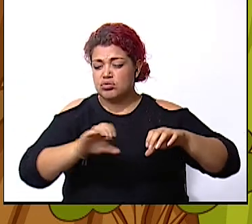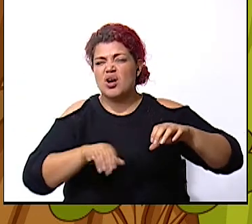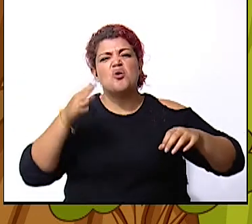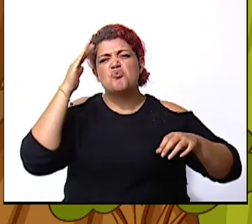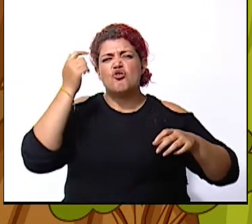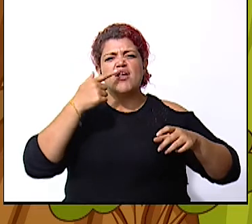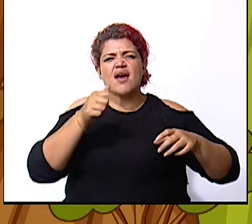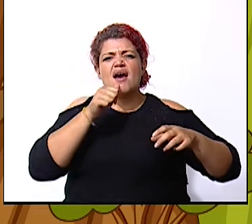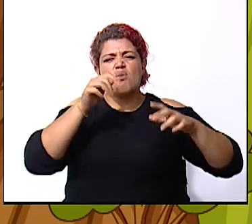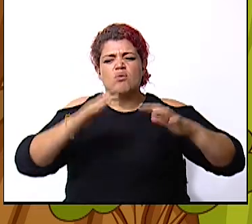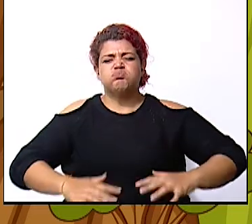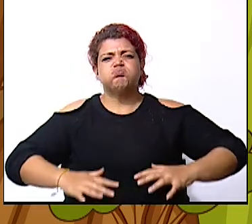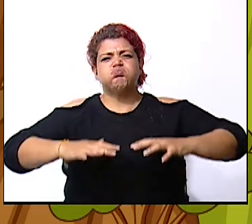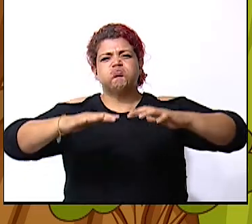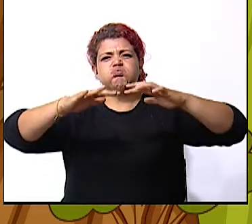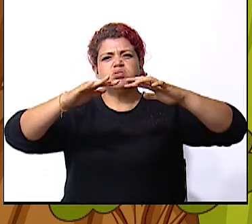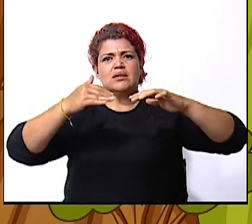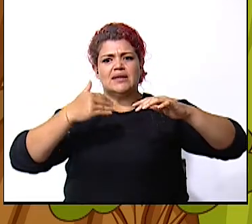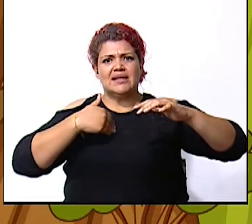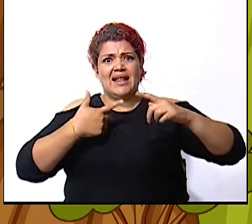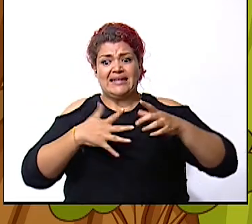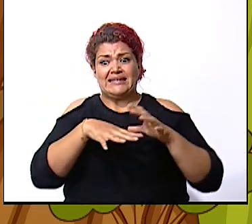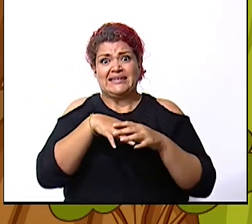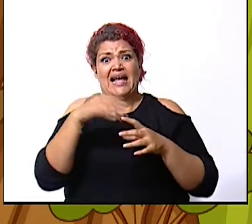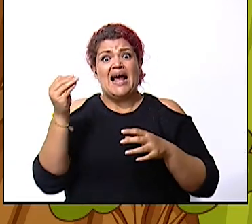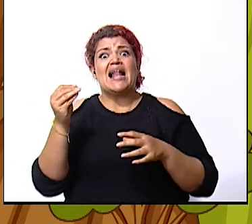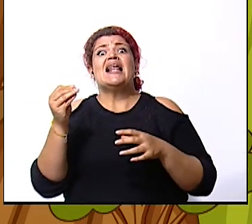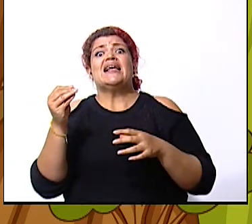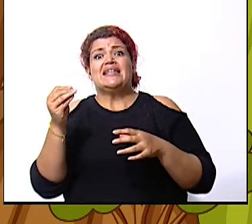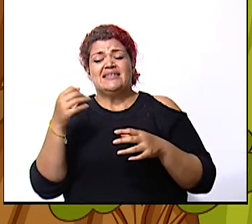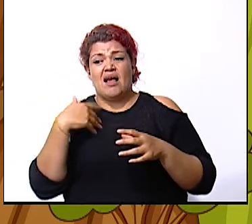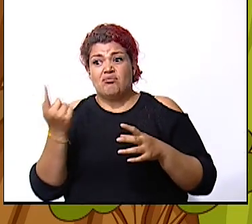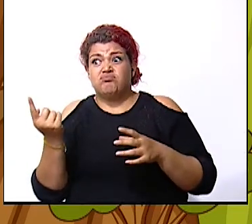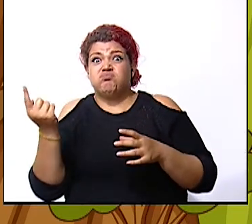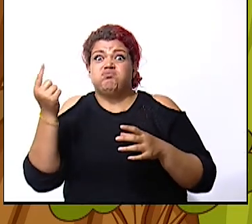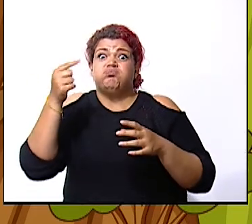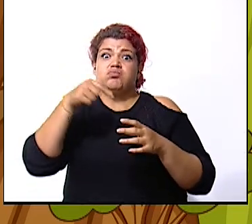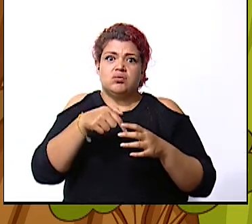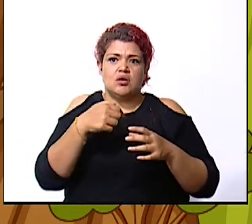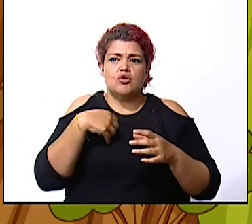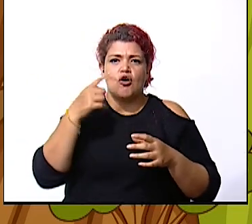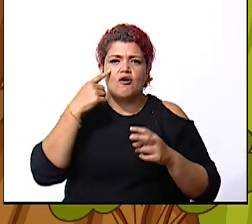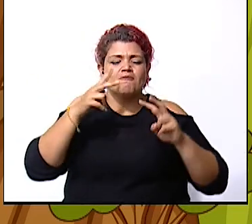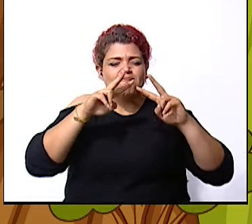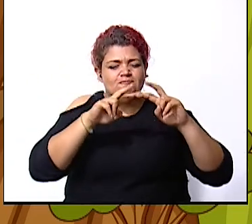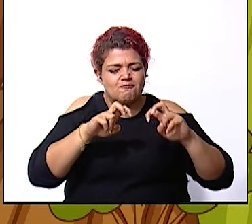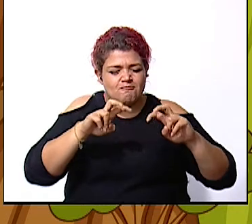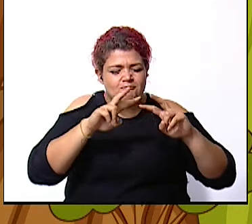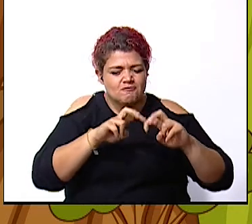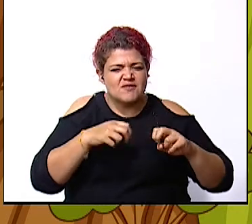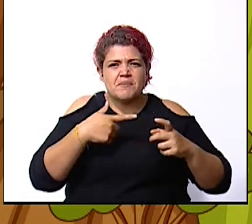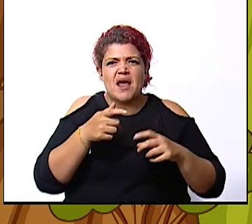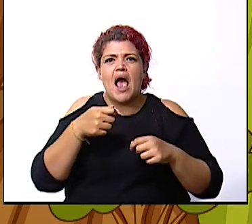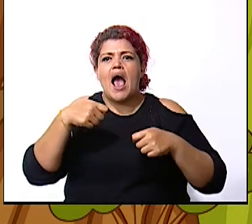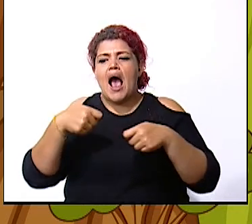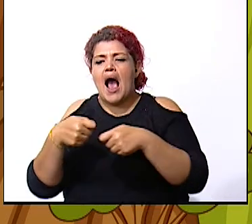inundación y tenemos que salir a la hora de regresar debemos de revisar las tuberías siete gasos de agua para